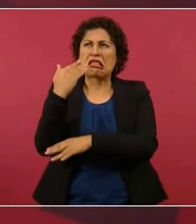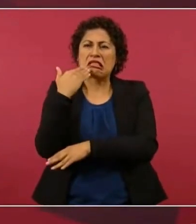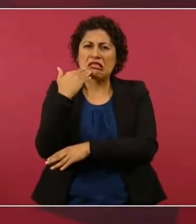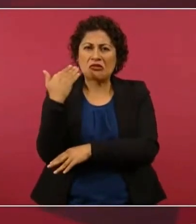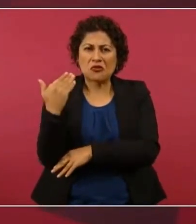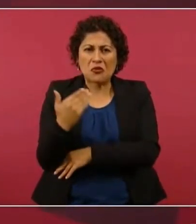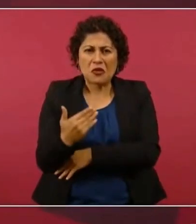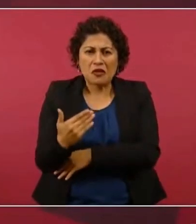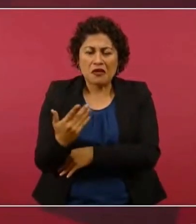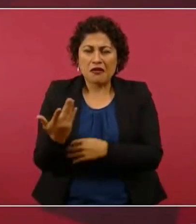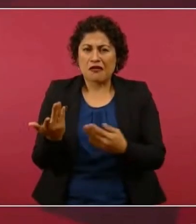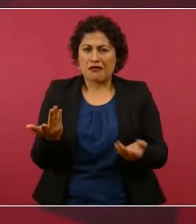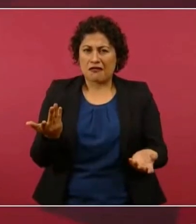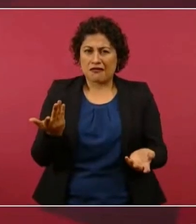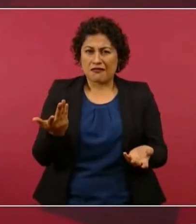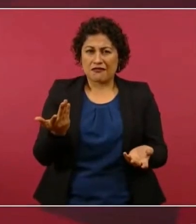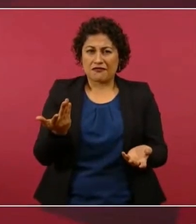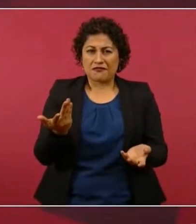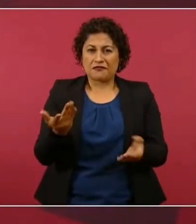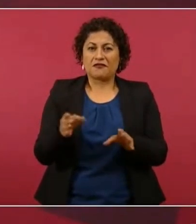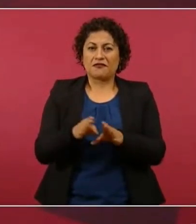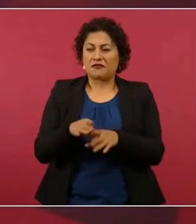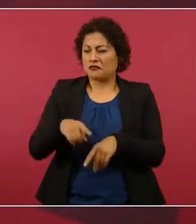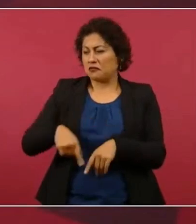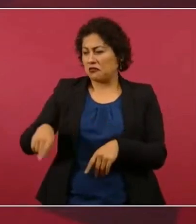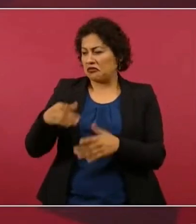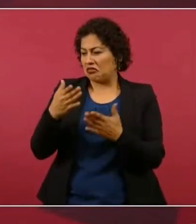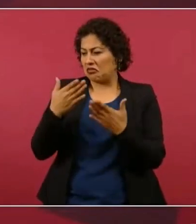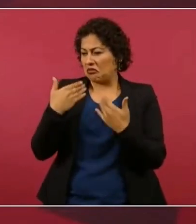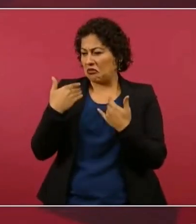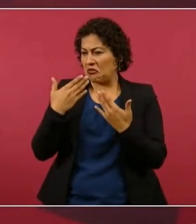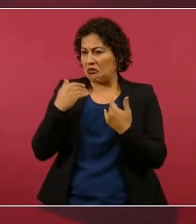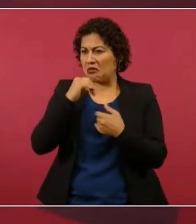no hay ni para tomar un vaso de agua